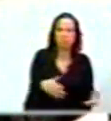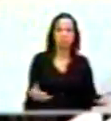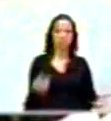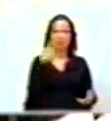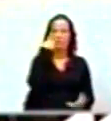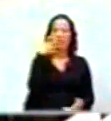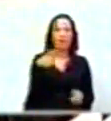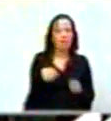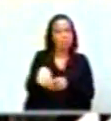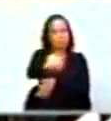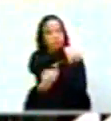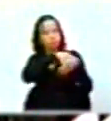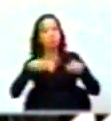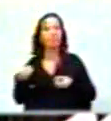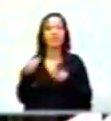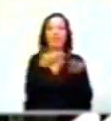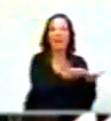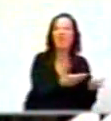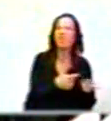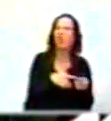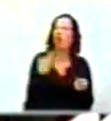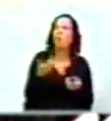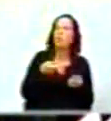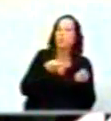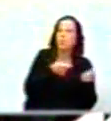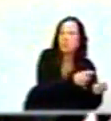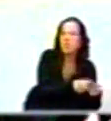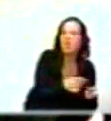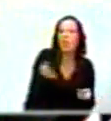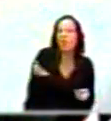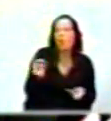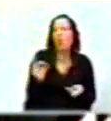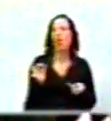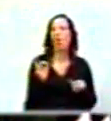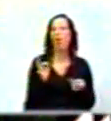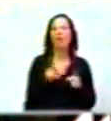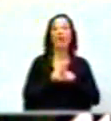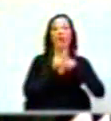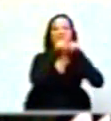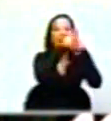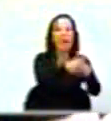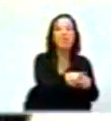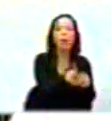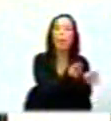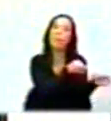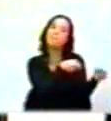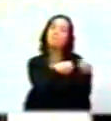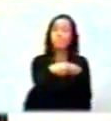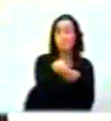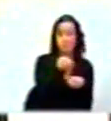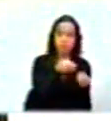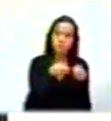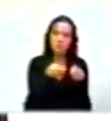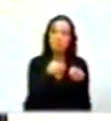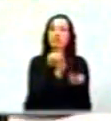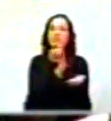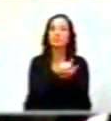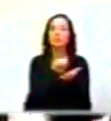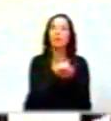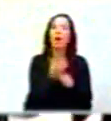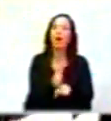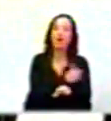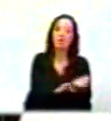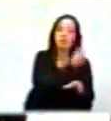retribuidos, ya sea a través de los subsidios o a través de los créditos blandos que se han hecho desde el